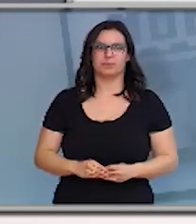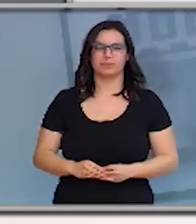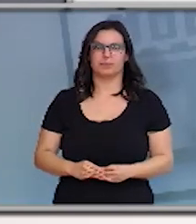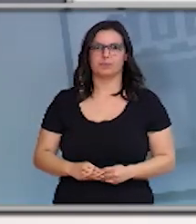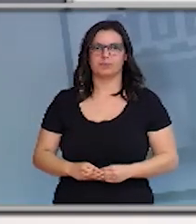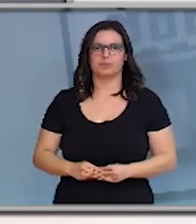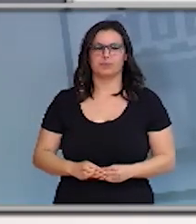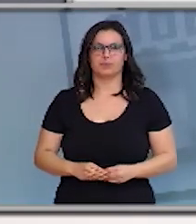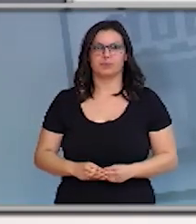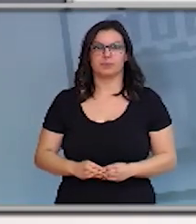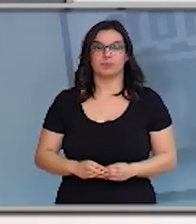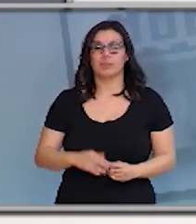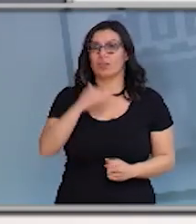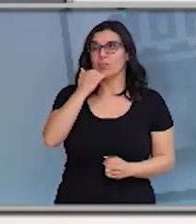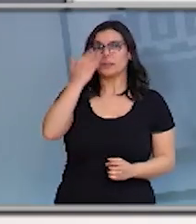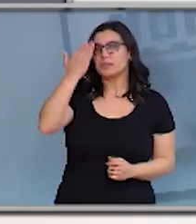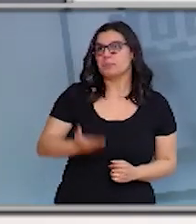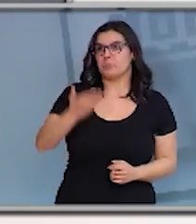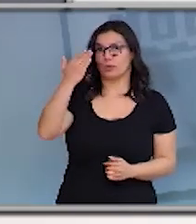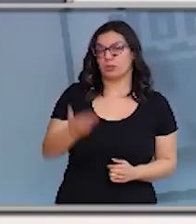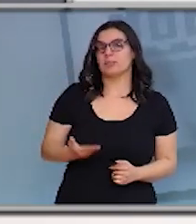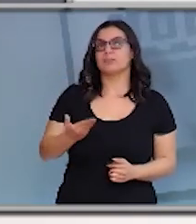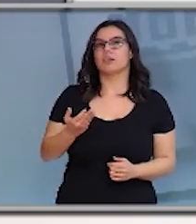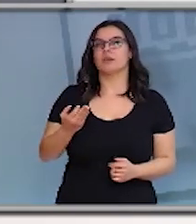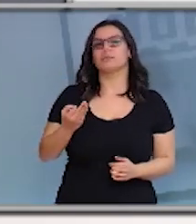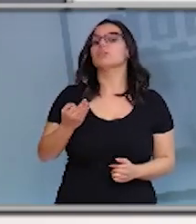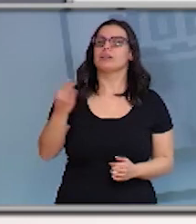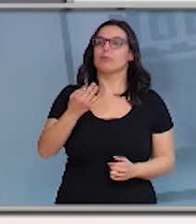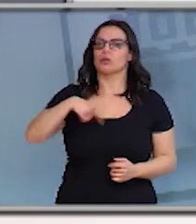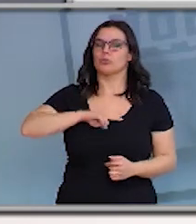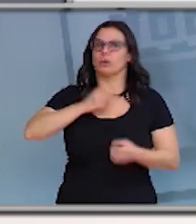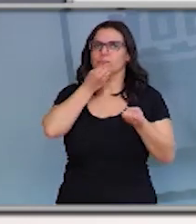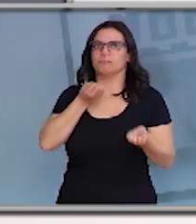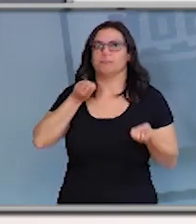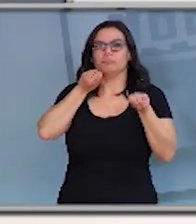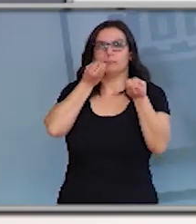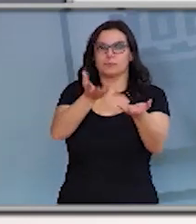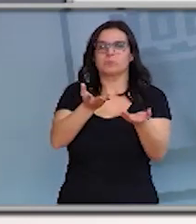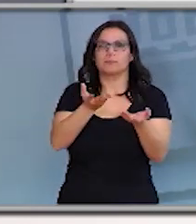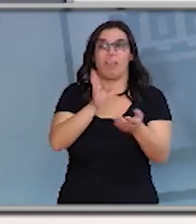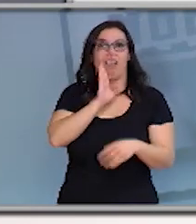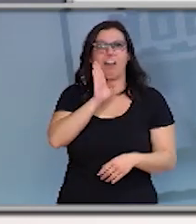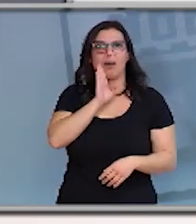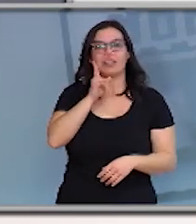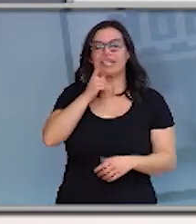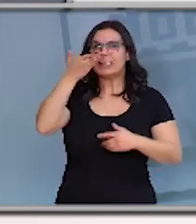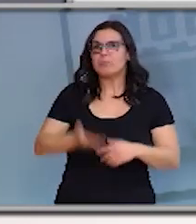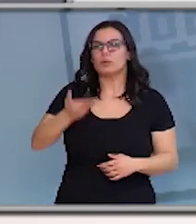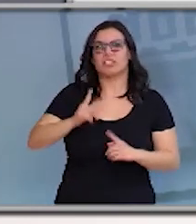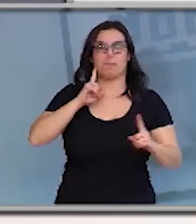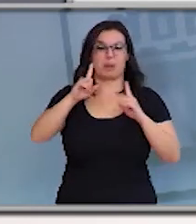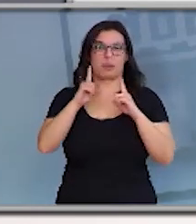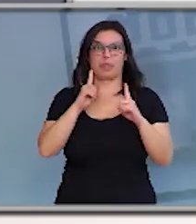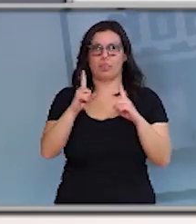Algo absolutamente clave e un mensaje que queremos trasladar é a importancia, como he dicho antes, da prevención.